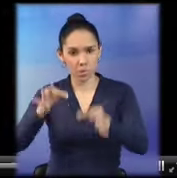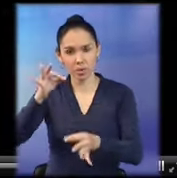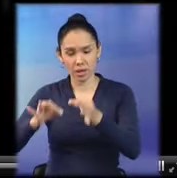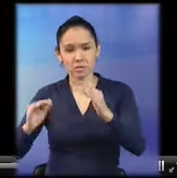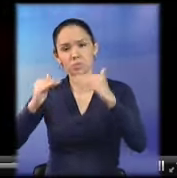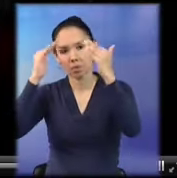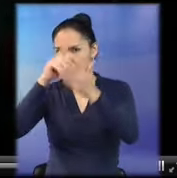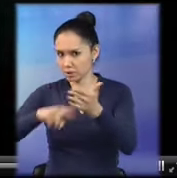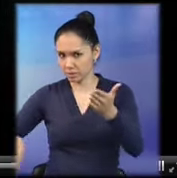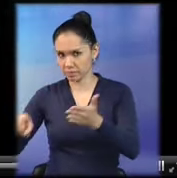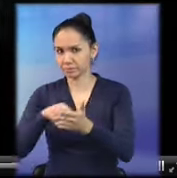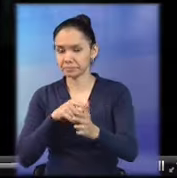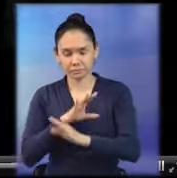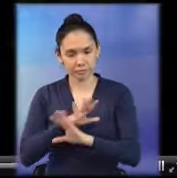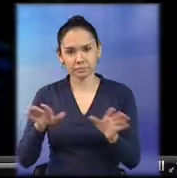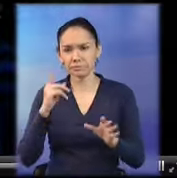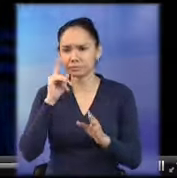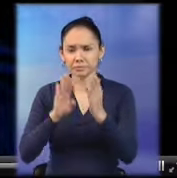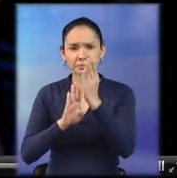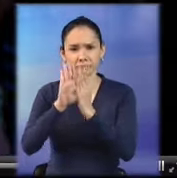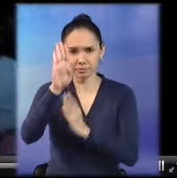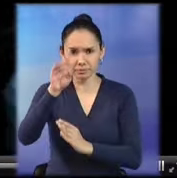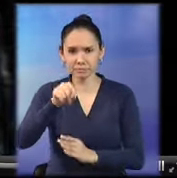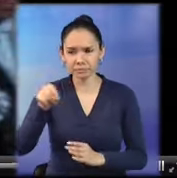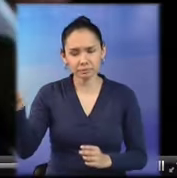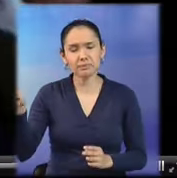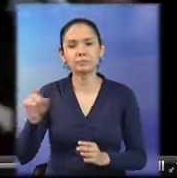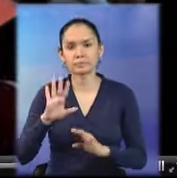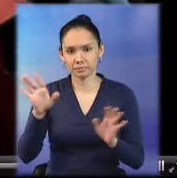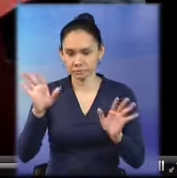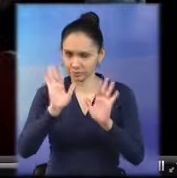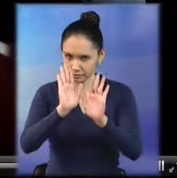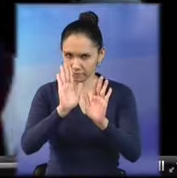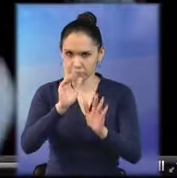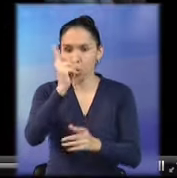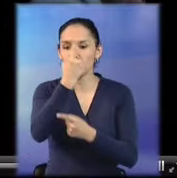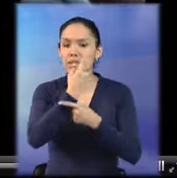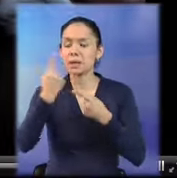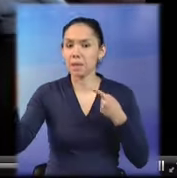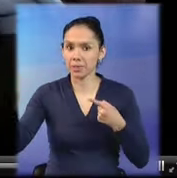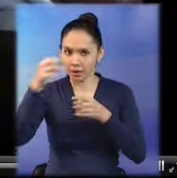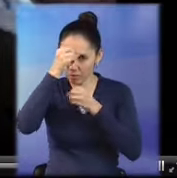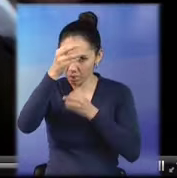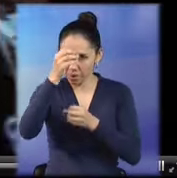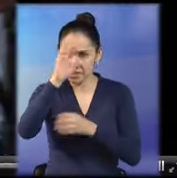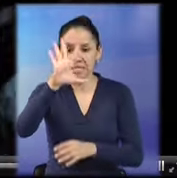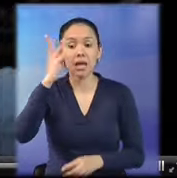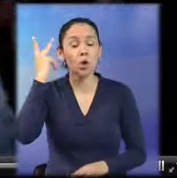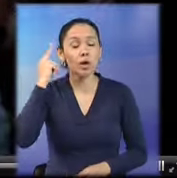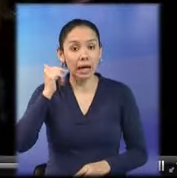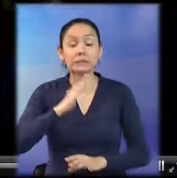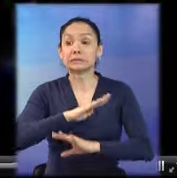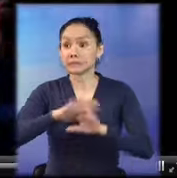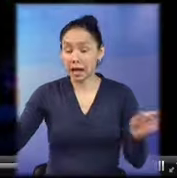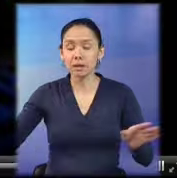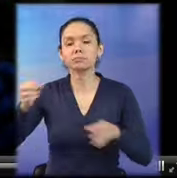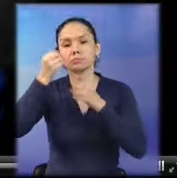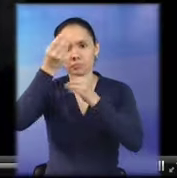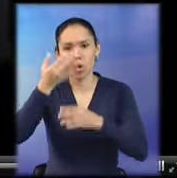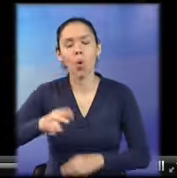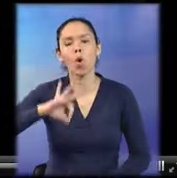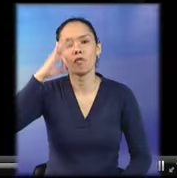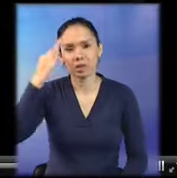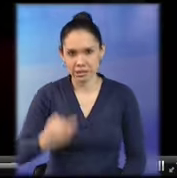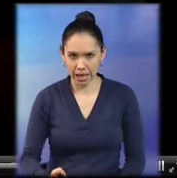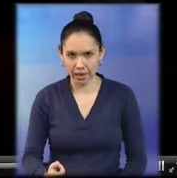Datos preliminares, porque ya se han dicho las autoridades que se harán en el transcurso de una semana cuando se dé oficialmente el conteo de los votos. Como